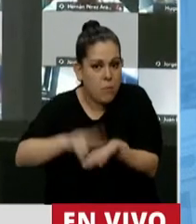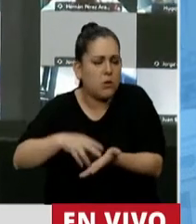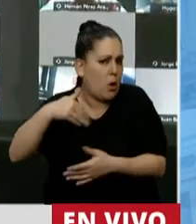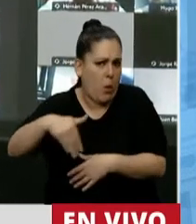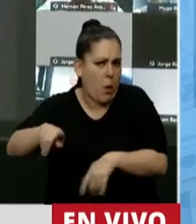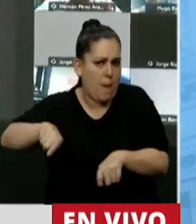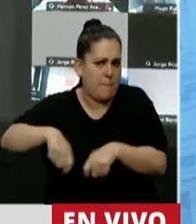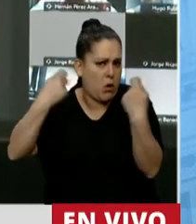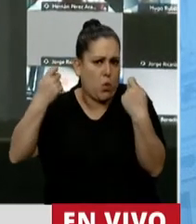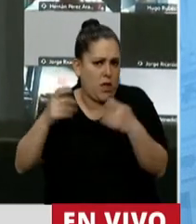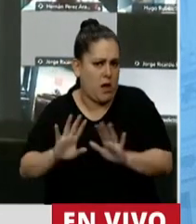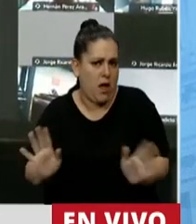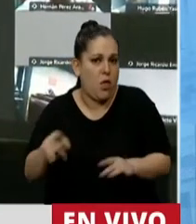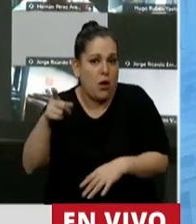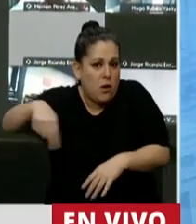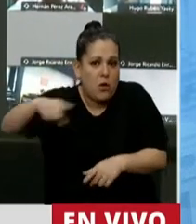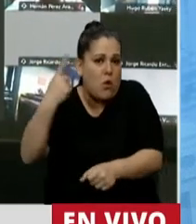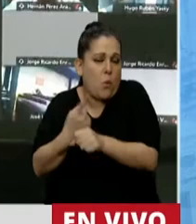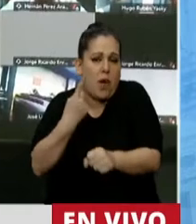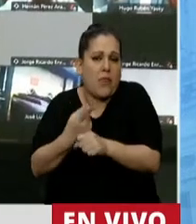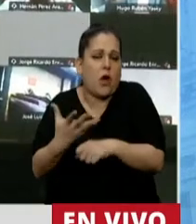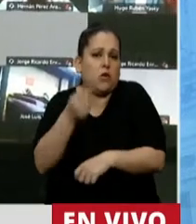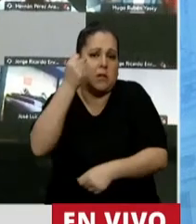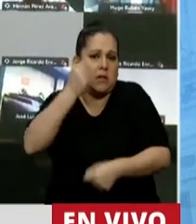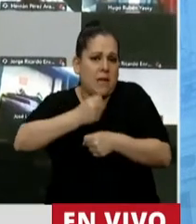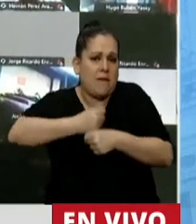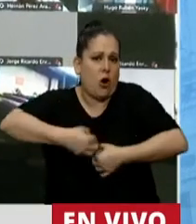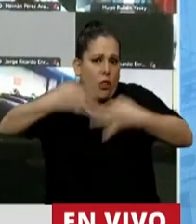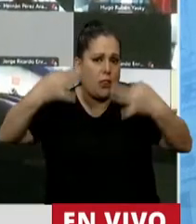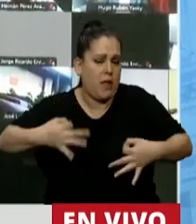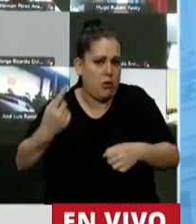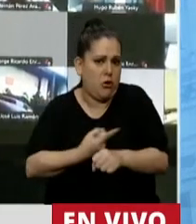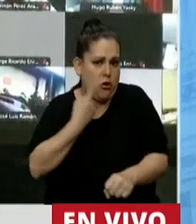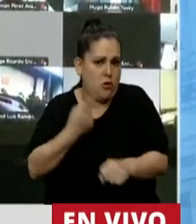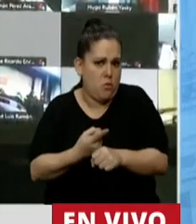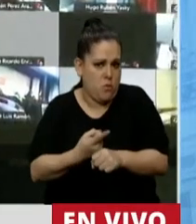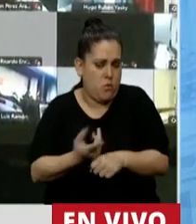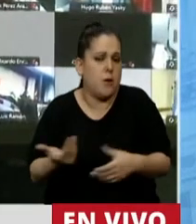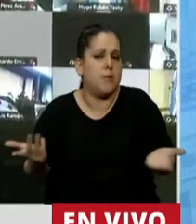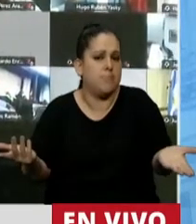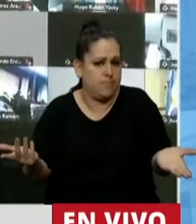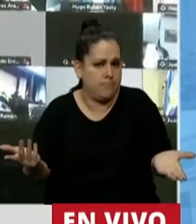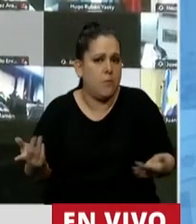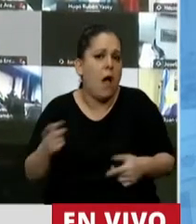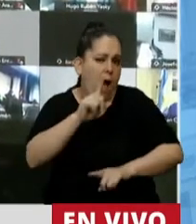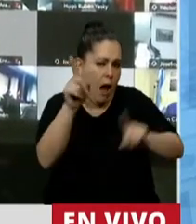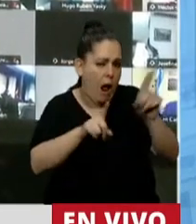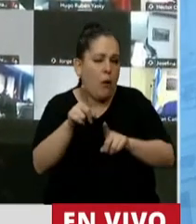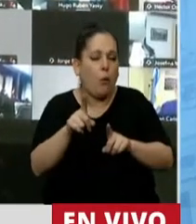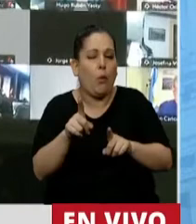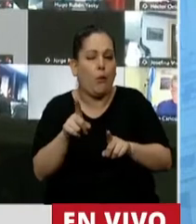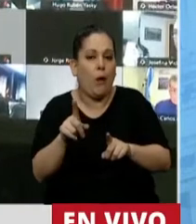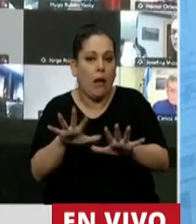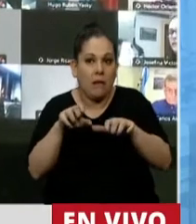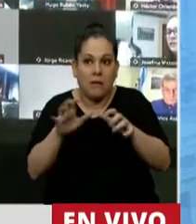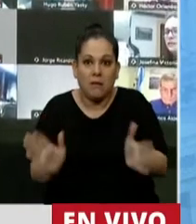perjudicados en no poder conseguir un empleo digno. También le pedimos mucho a algunos que no saben lo que es levantarse temprano y